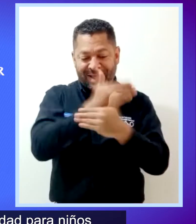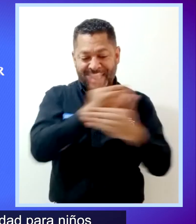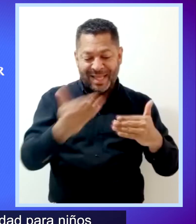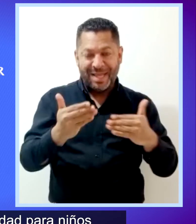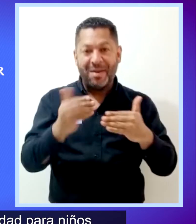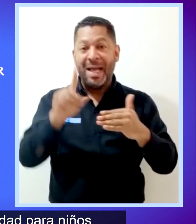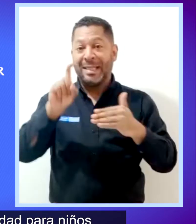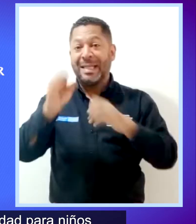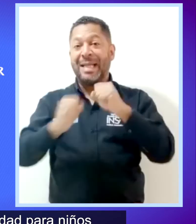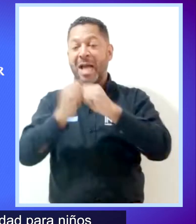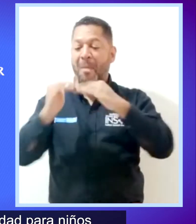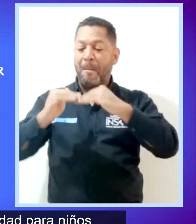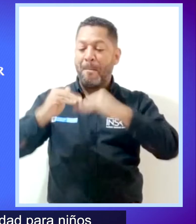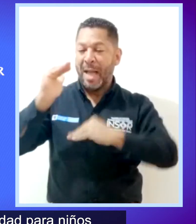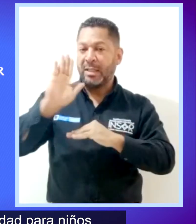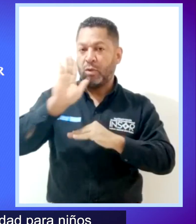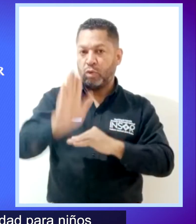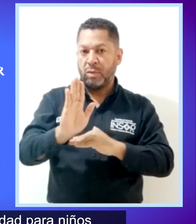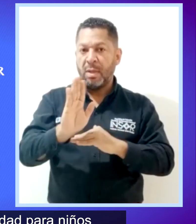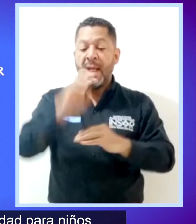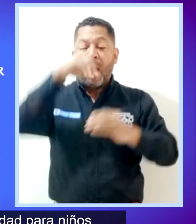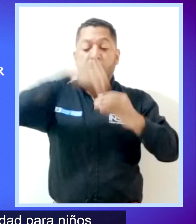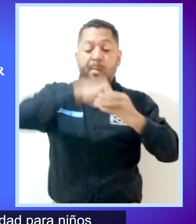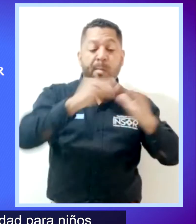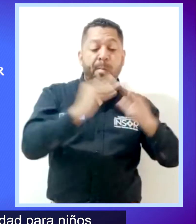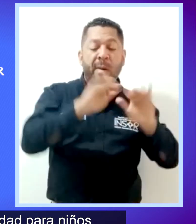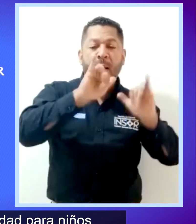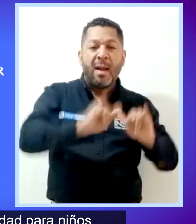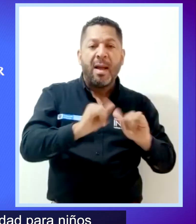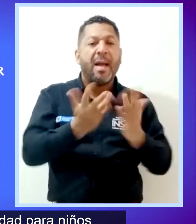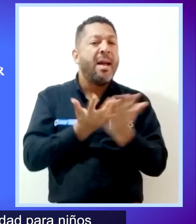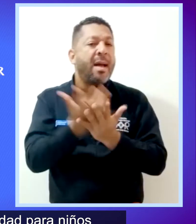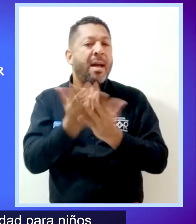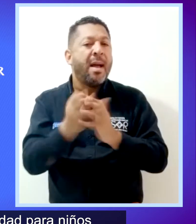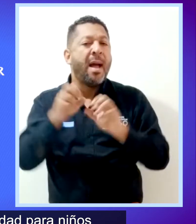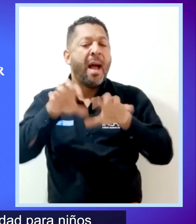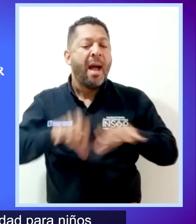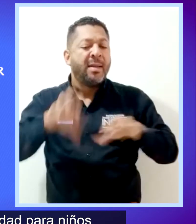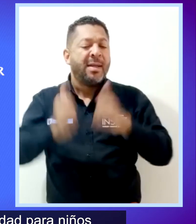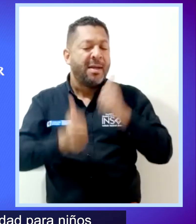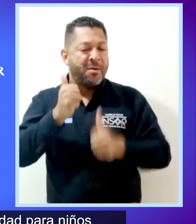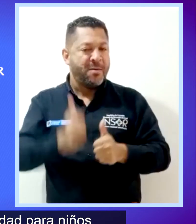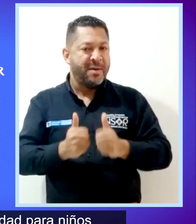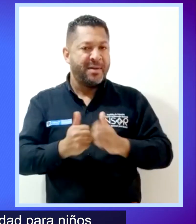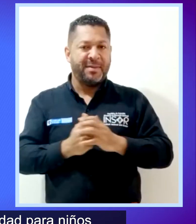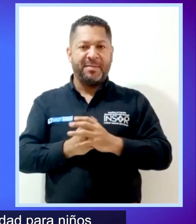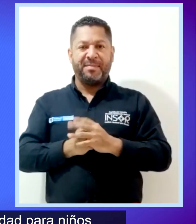Recomendaciones de actividad para niños mayores de 6 años que deben permanecer en casa.